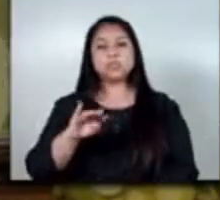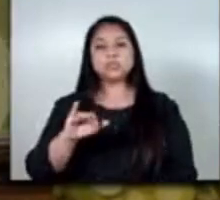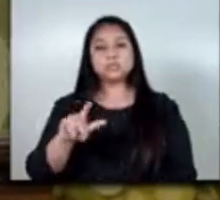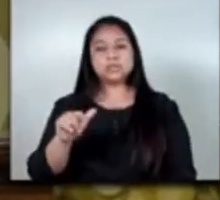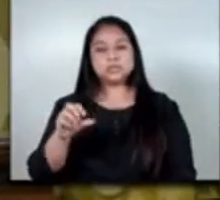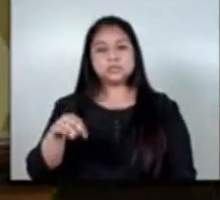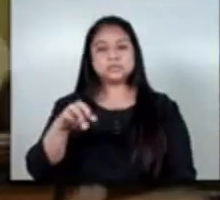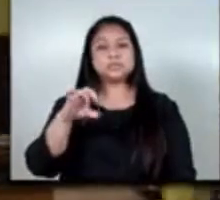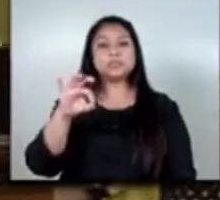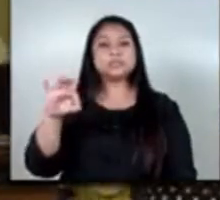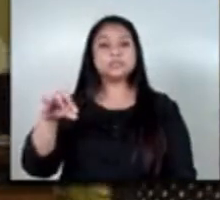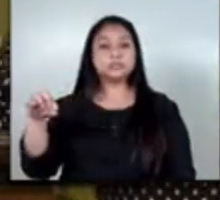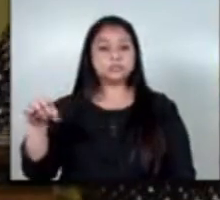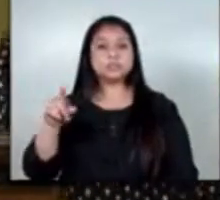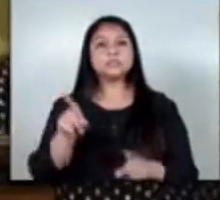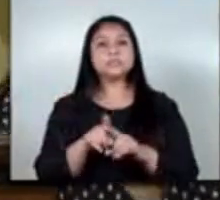elena montovio